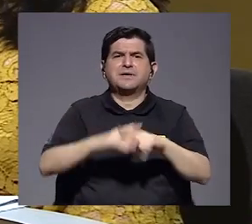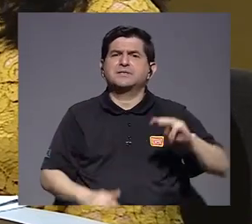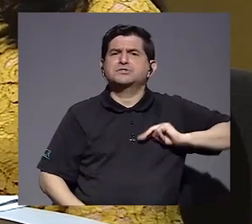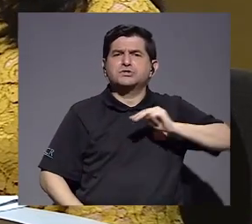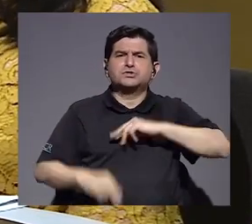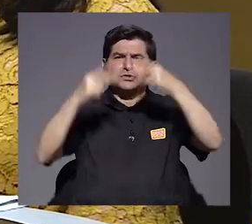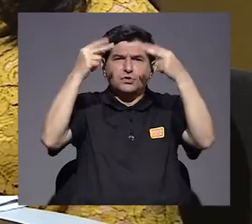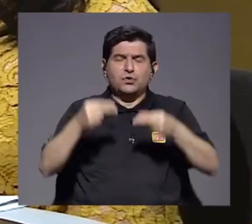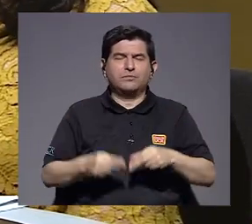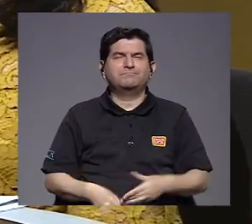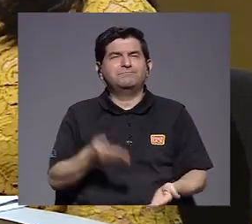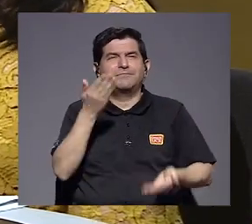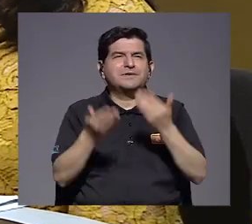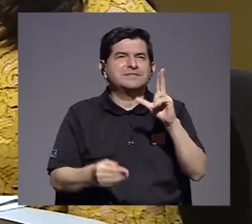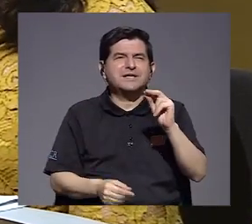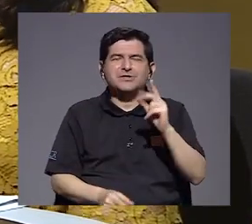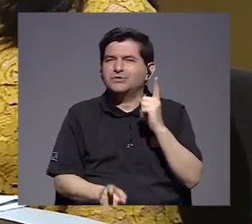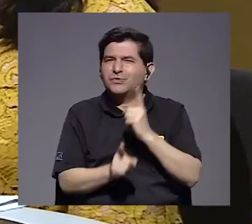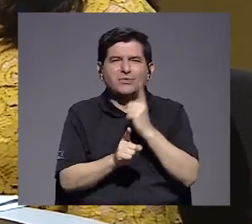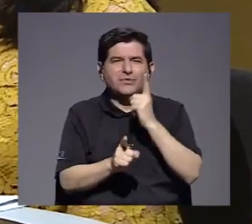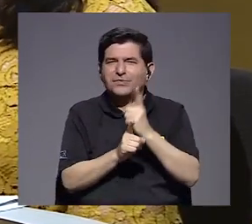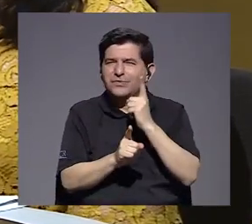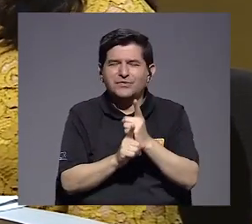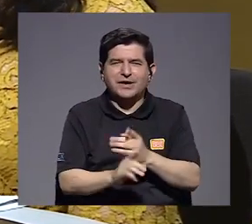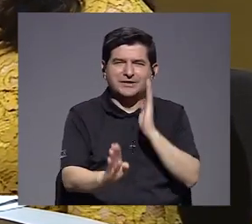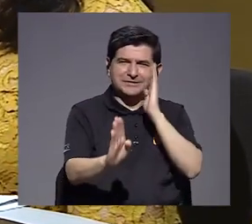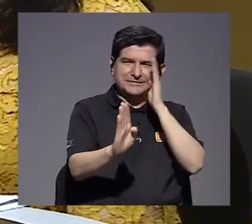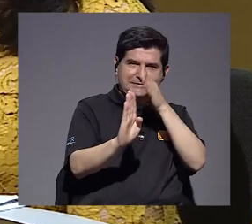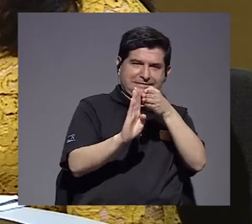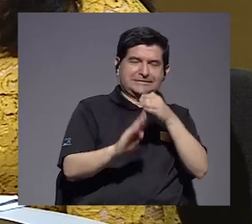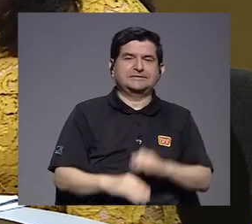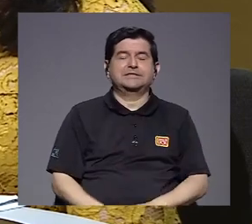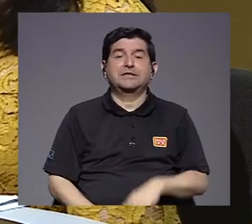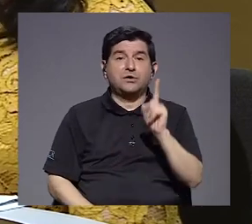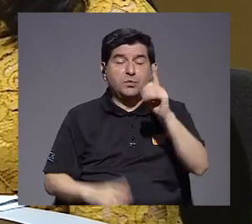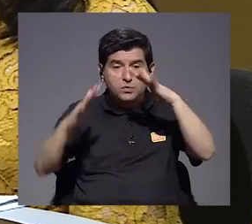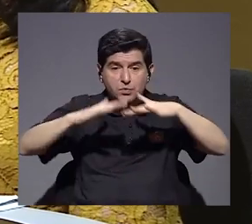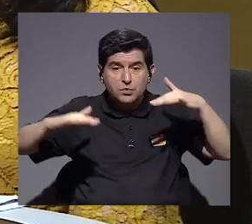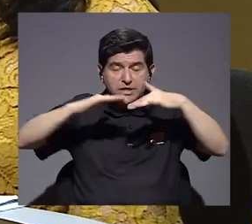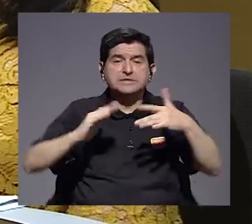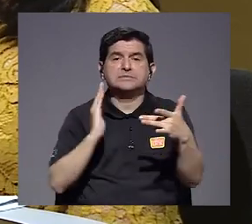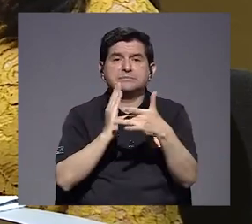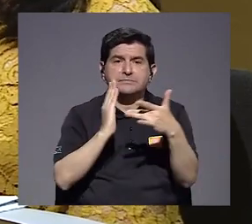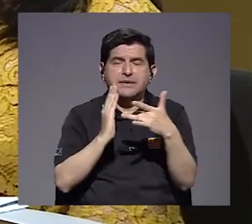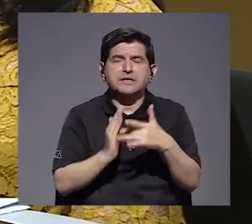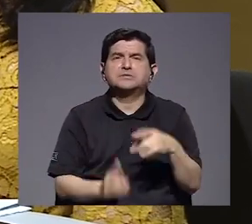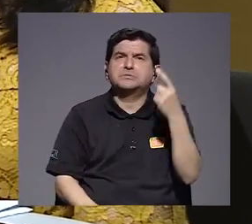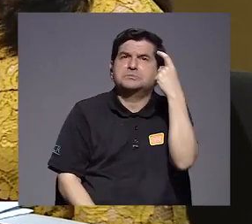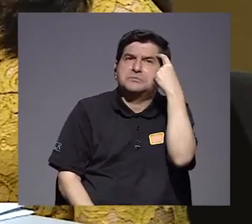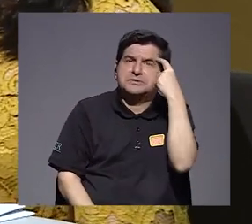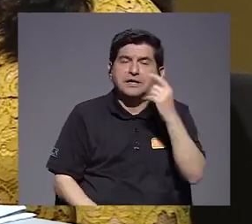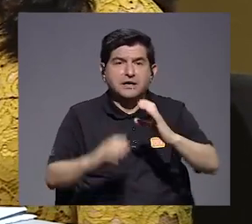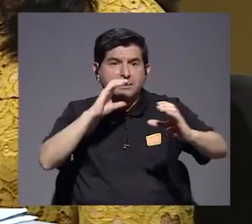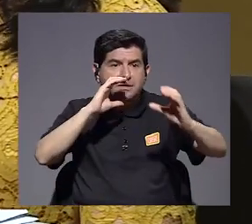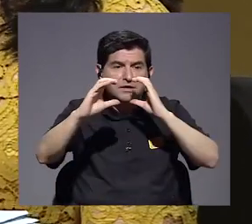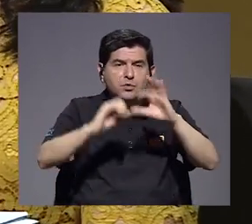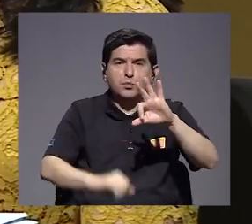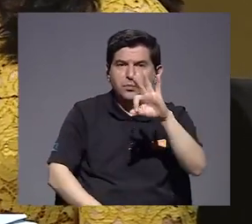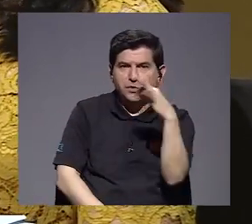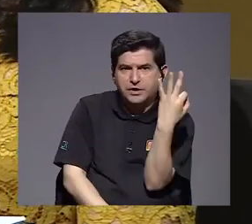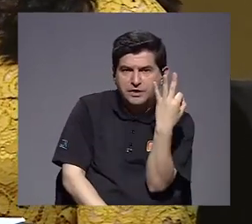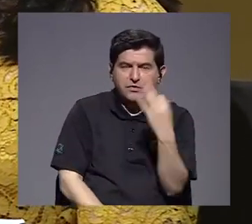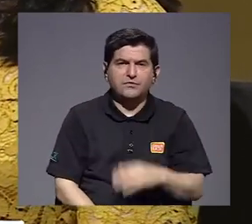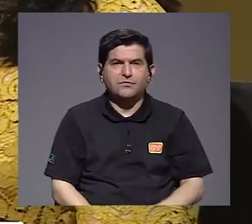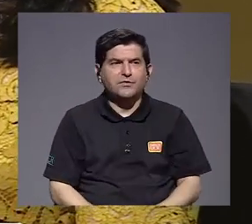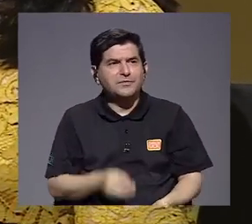Quizá no fue lo suficientemente asertivo. Era un escenario técnico que se había planteado y que se comunicó de una manera